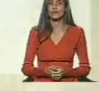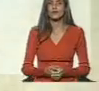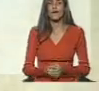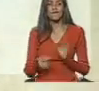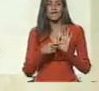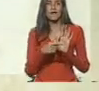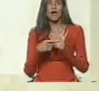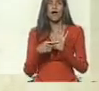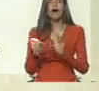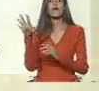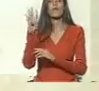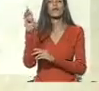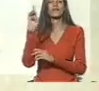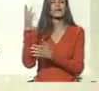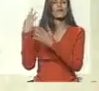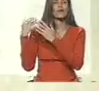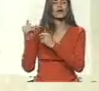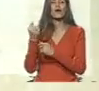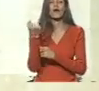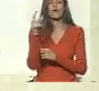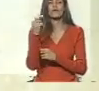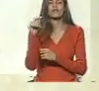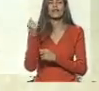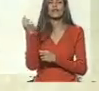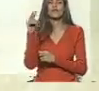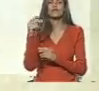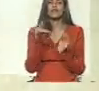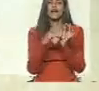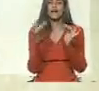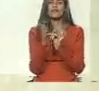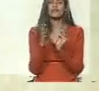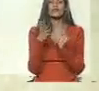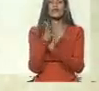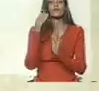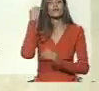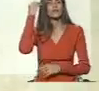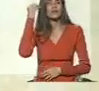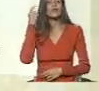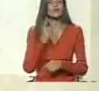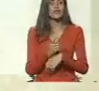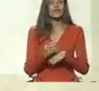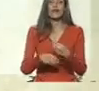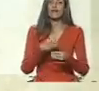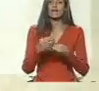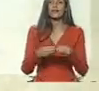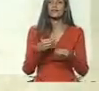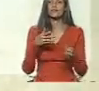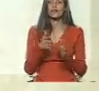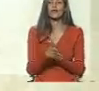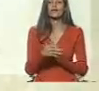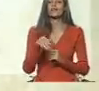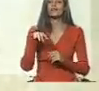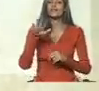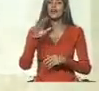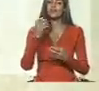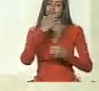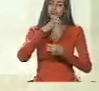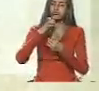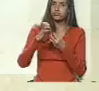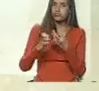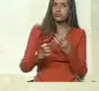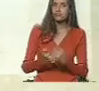la Cuarta República del 11 y el 12 de abril con la reflexión que tenemos que hacer con las cinco líneas de acción